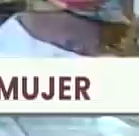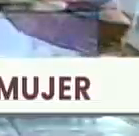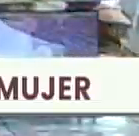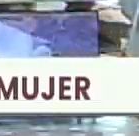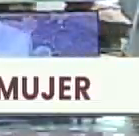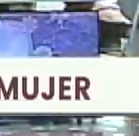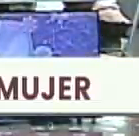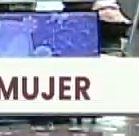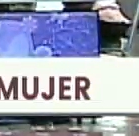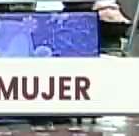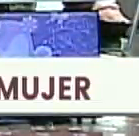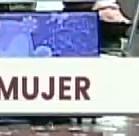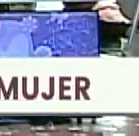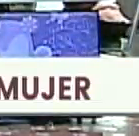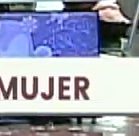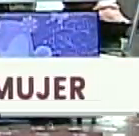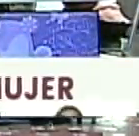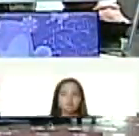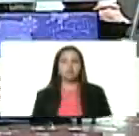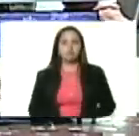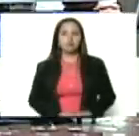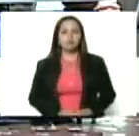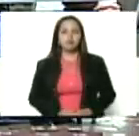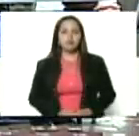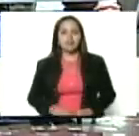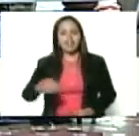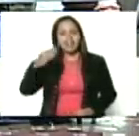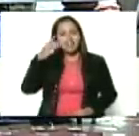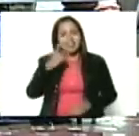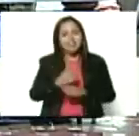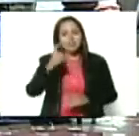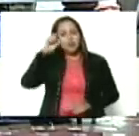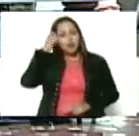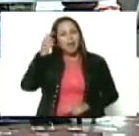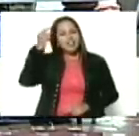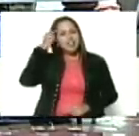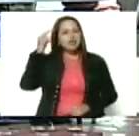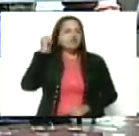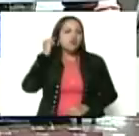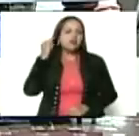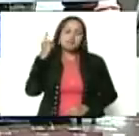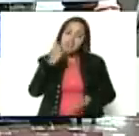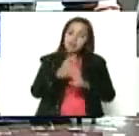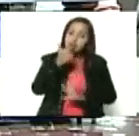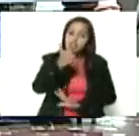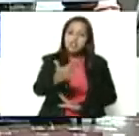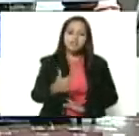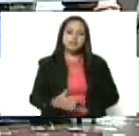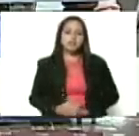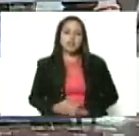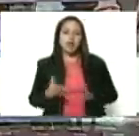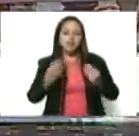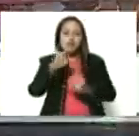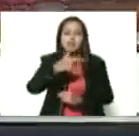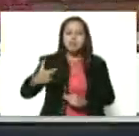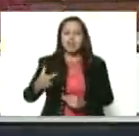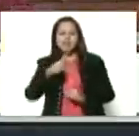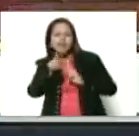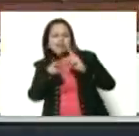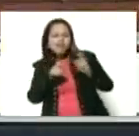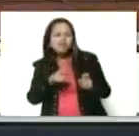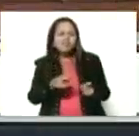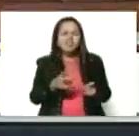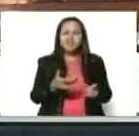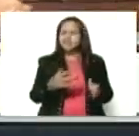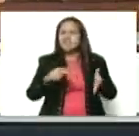Y hay que recordar que el día de la mujer, tenemos que decirlo, porque mucha gente se preguntará ¿de dónde